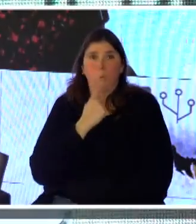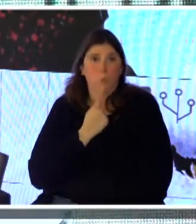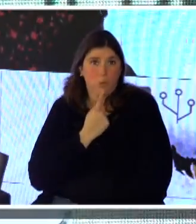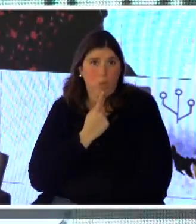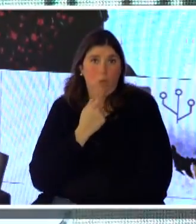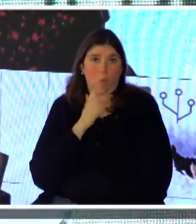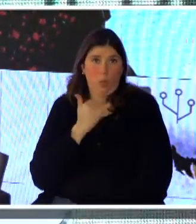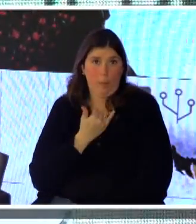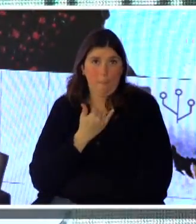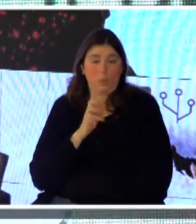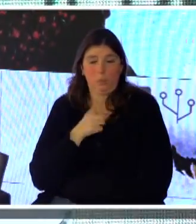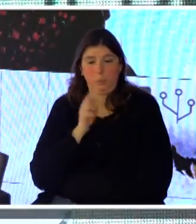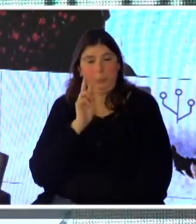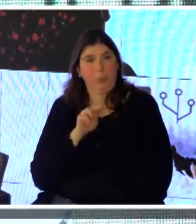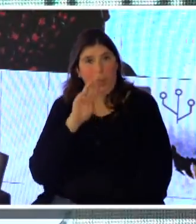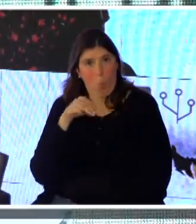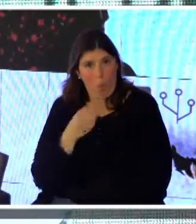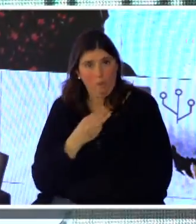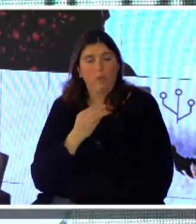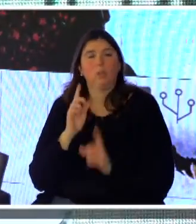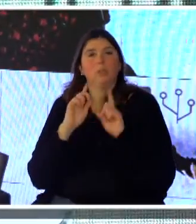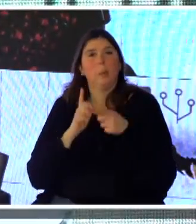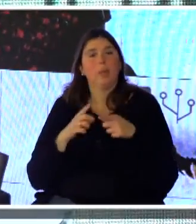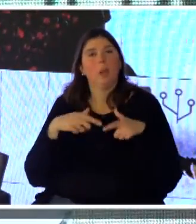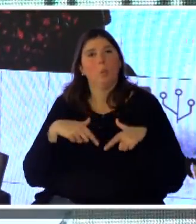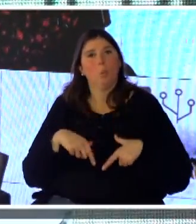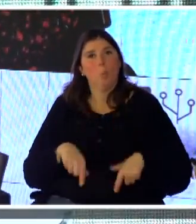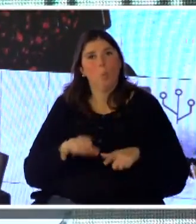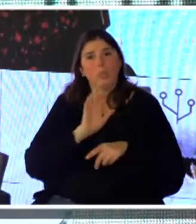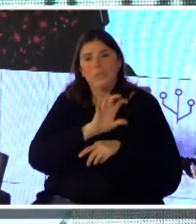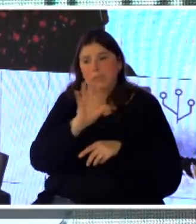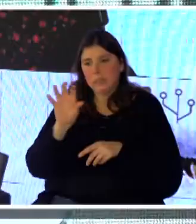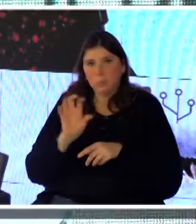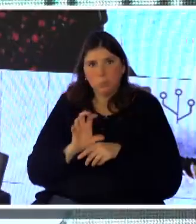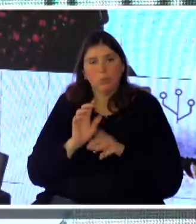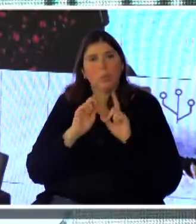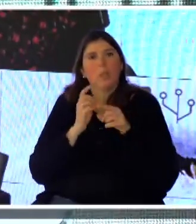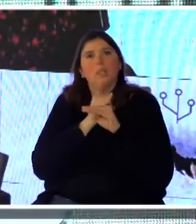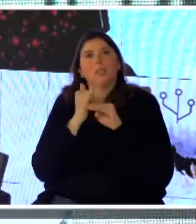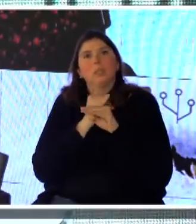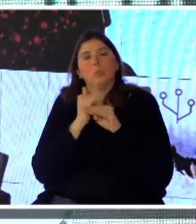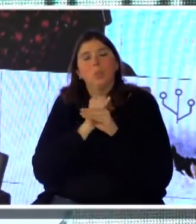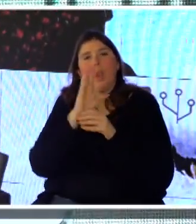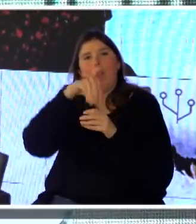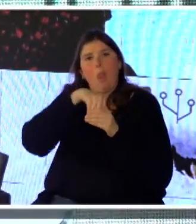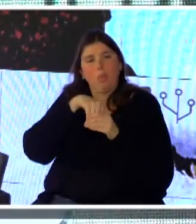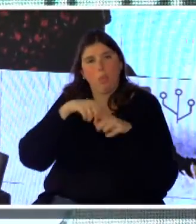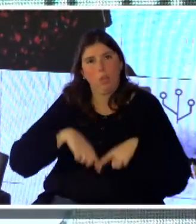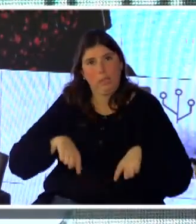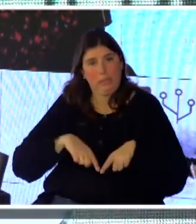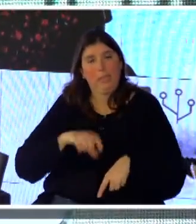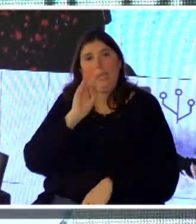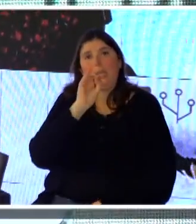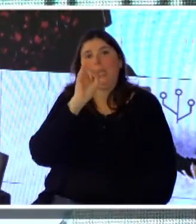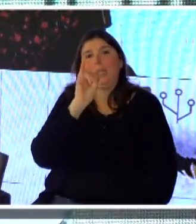portales web. También tenemos municipios, tenemos a nivel institucional lo que es la intranet como sitio web